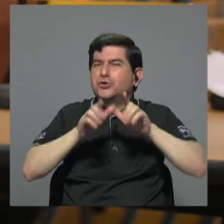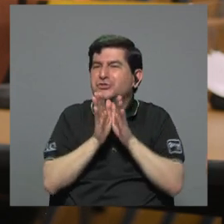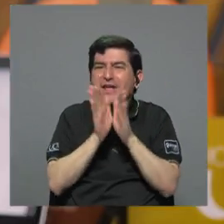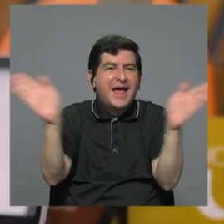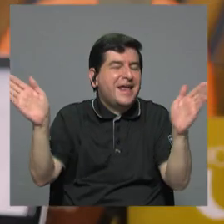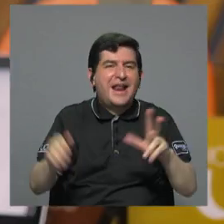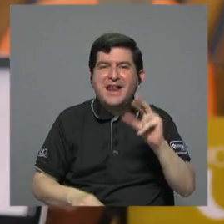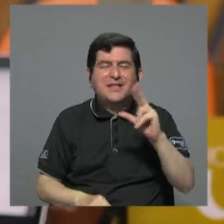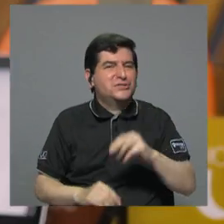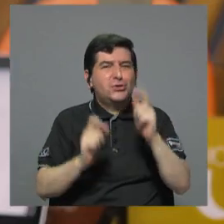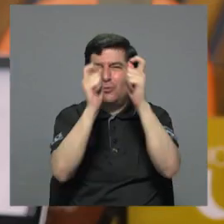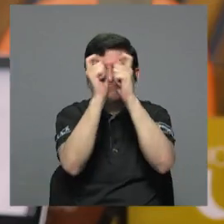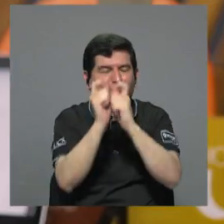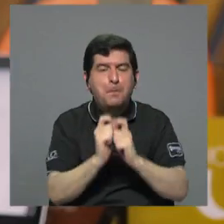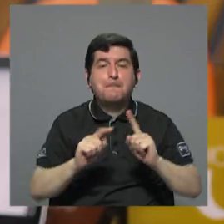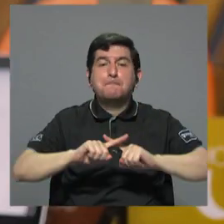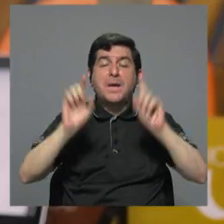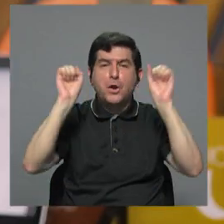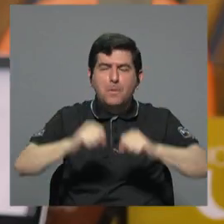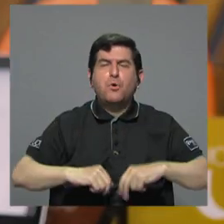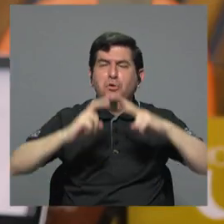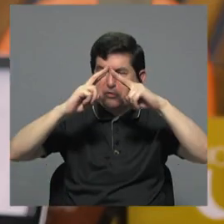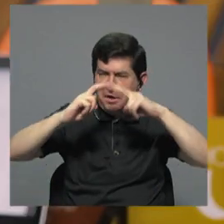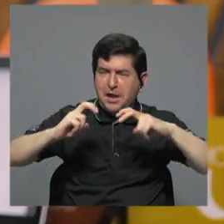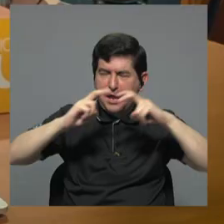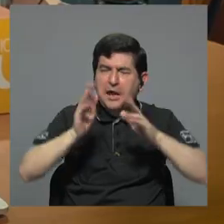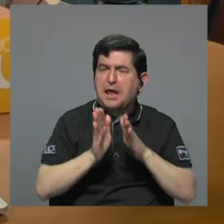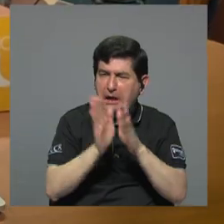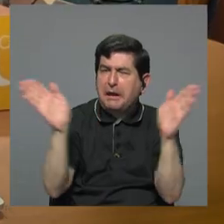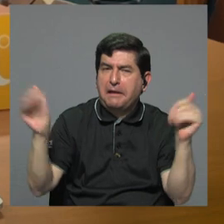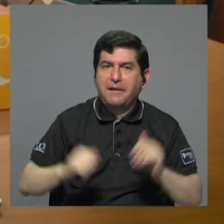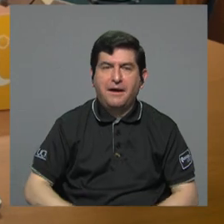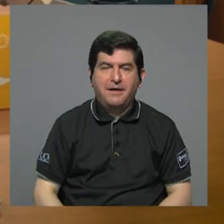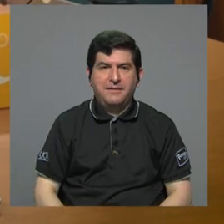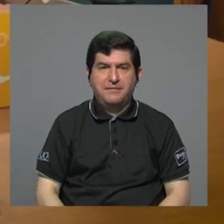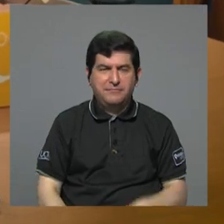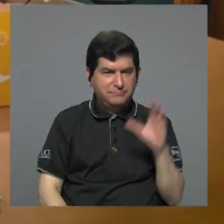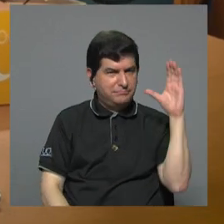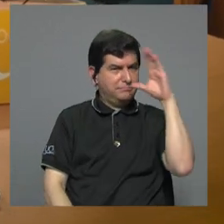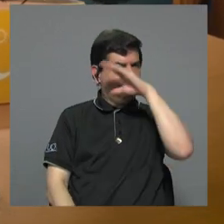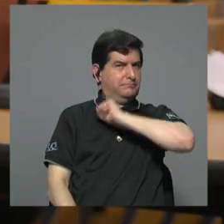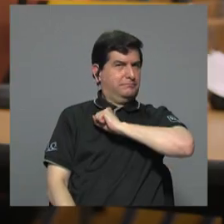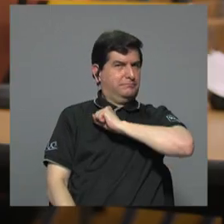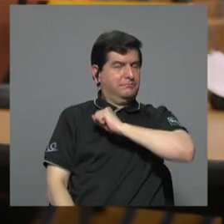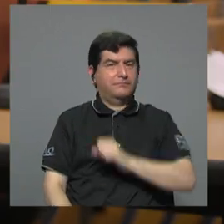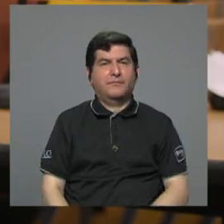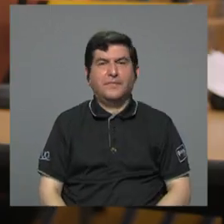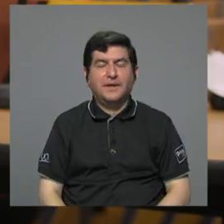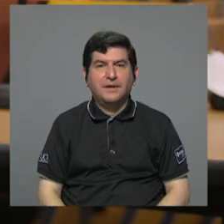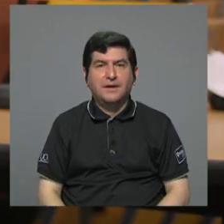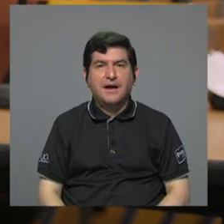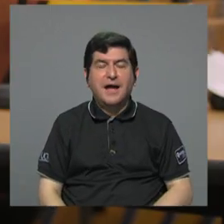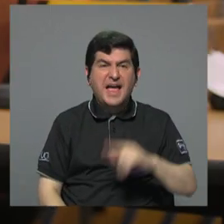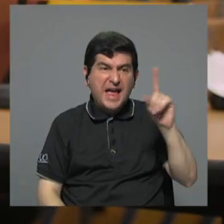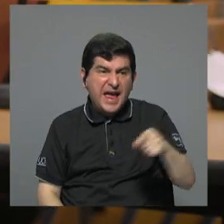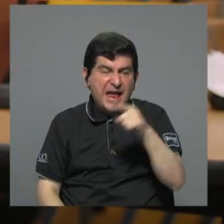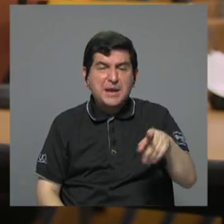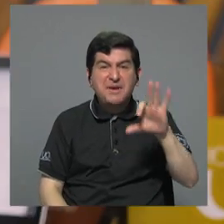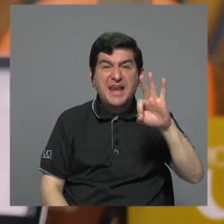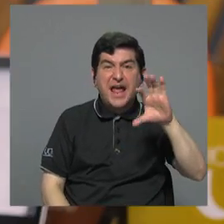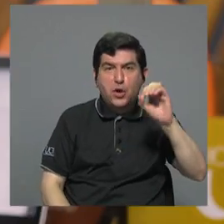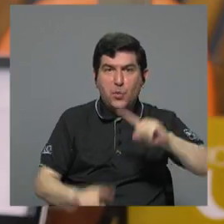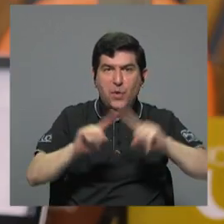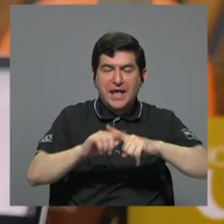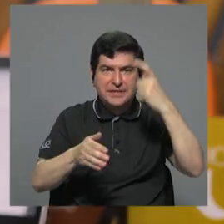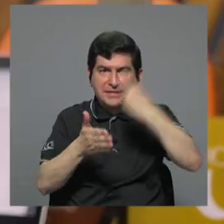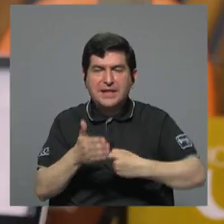la información pero al menos si se puede hacer un acercamiento más general lo que podemos ver es que la medida de eliminar 90 impuestos